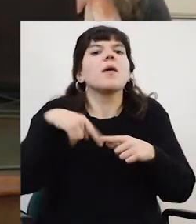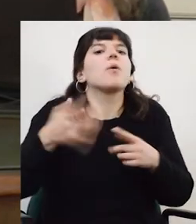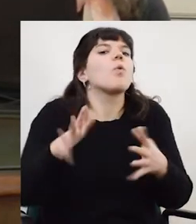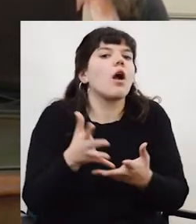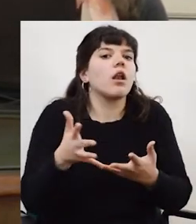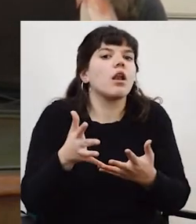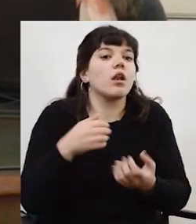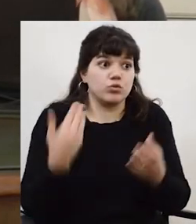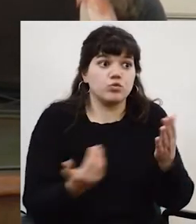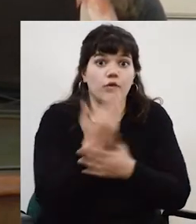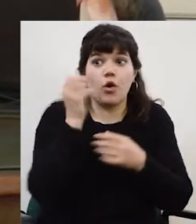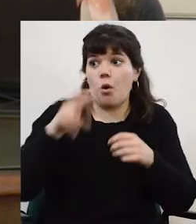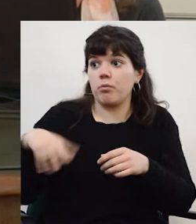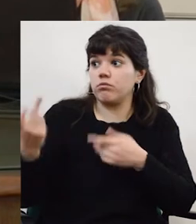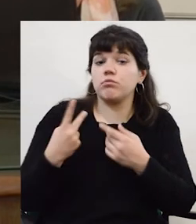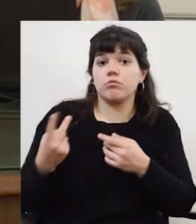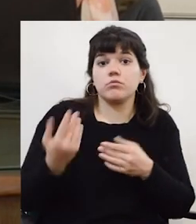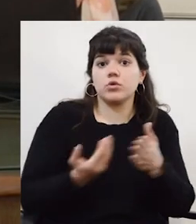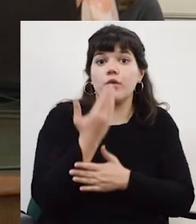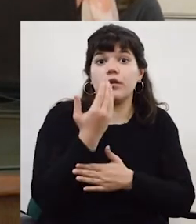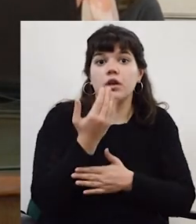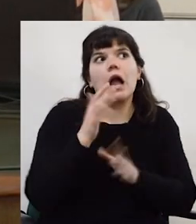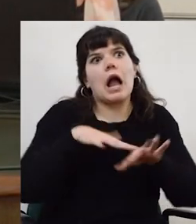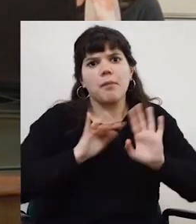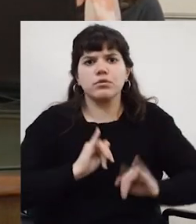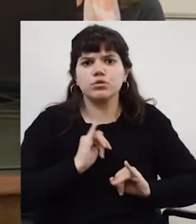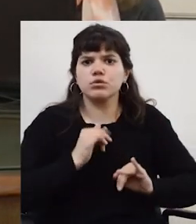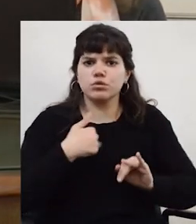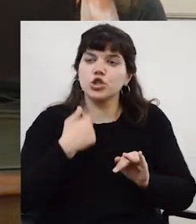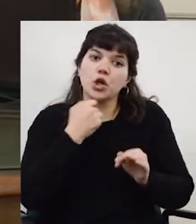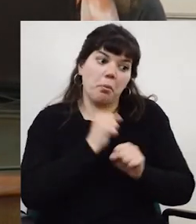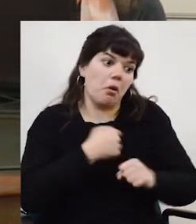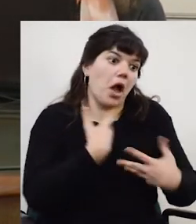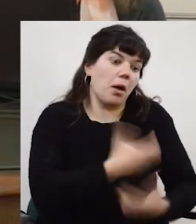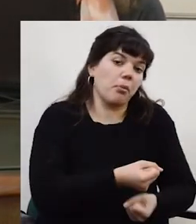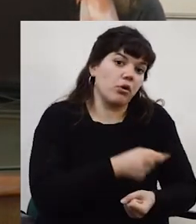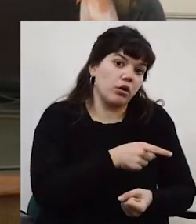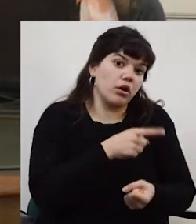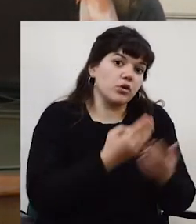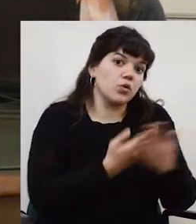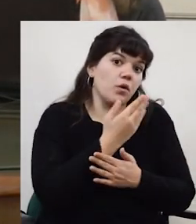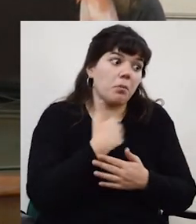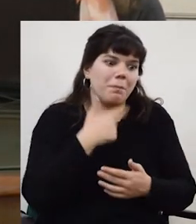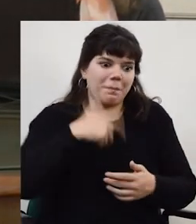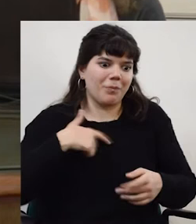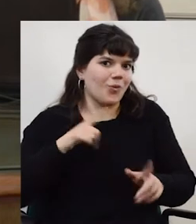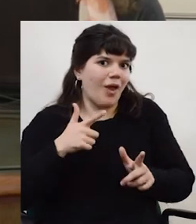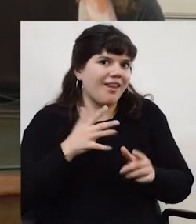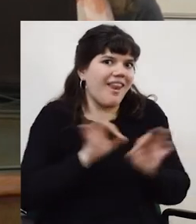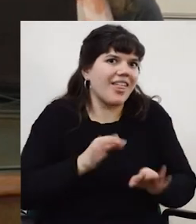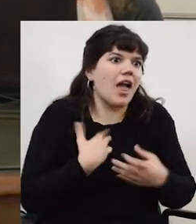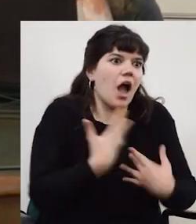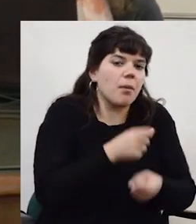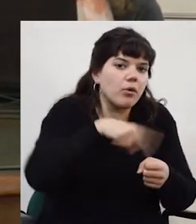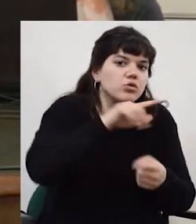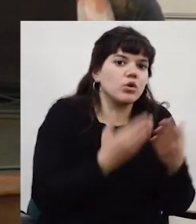publicación en común? Bueno, capaz que sí. Ahora, yo tengo para aportar a la publicación, si no tengo, capaz que tengo que ver